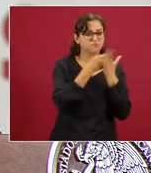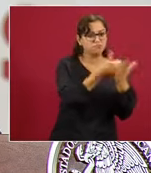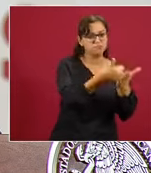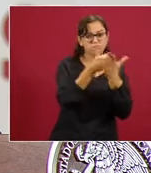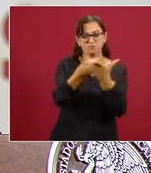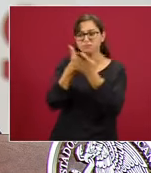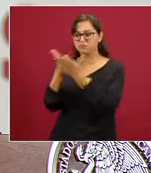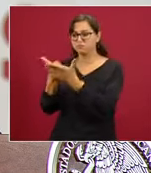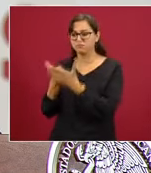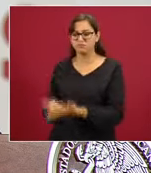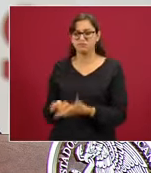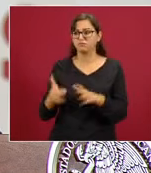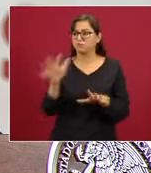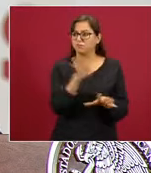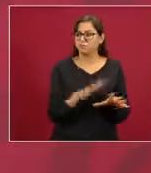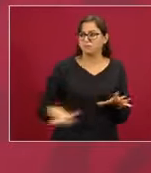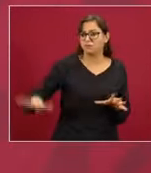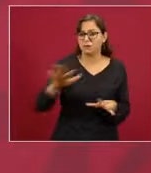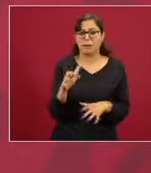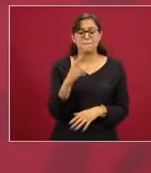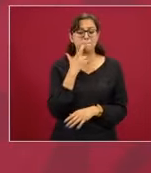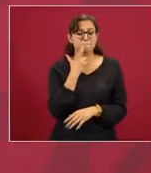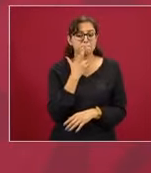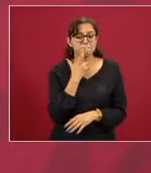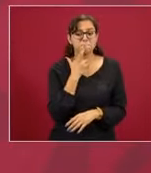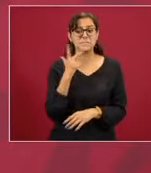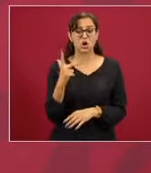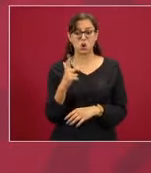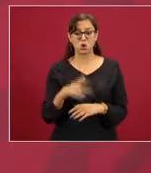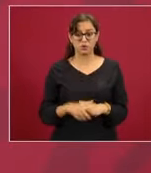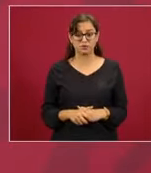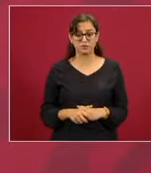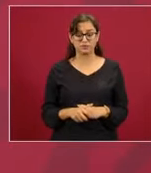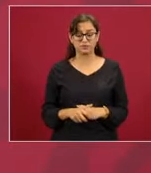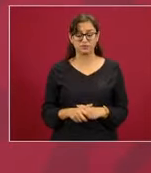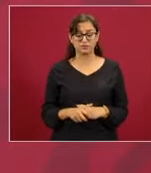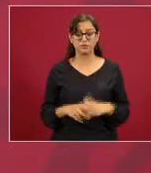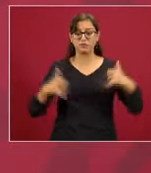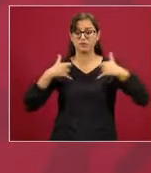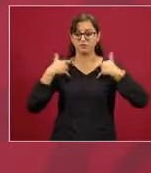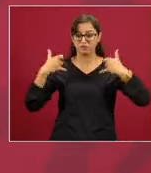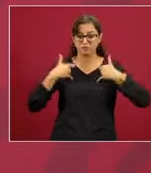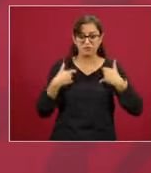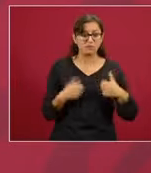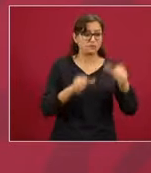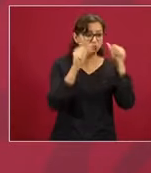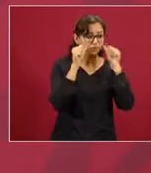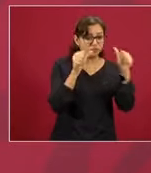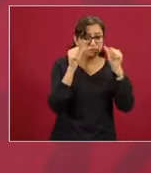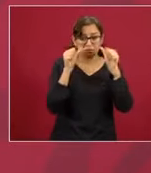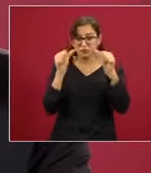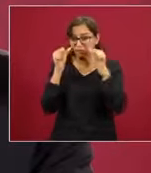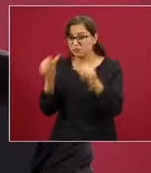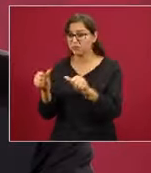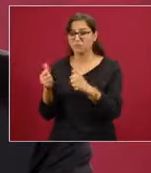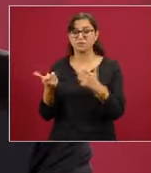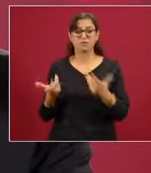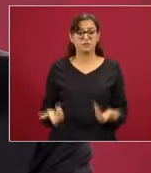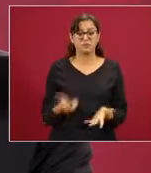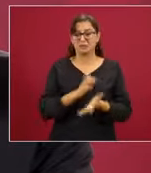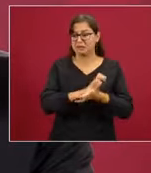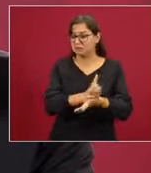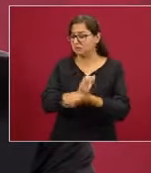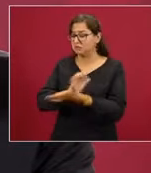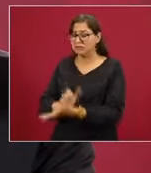a tener una sociedad mejor y atendiendo a los jóvenes y no discriminando a